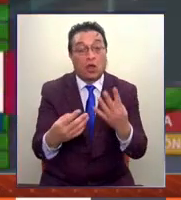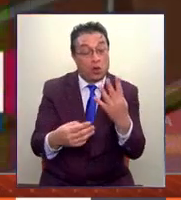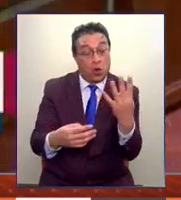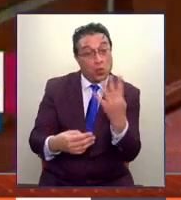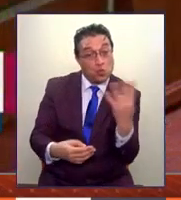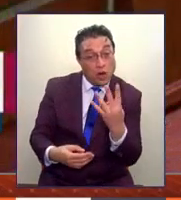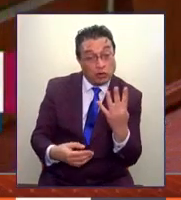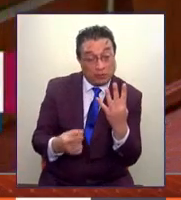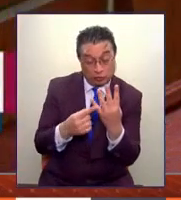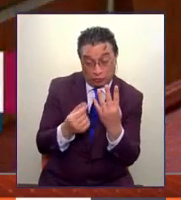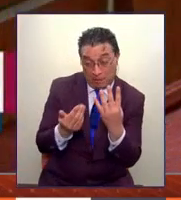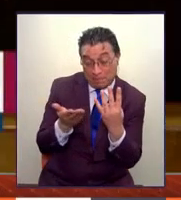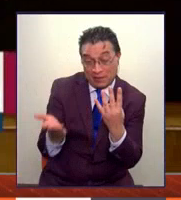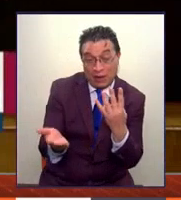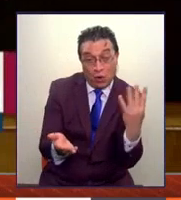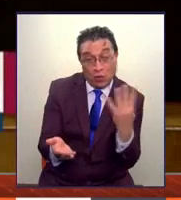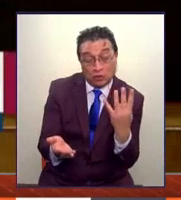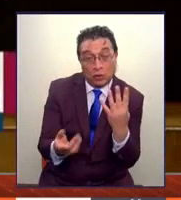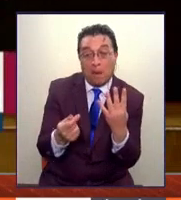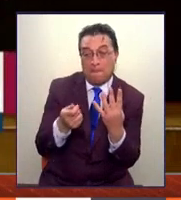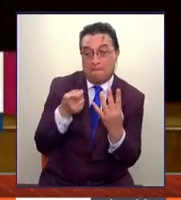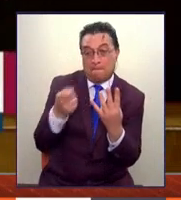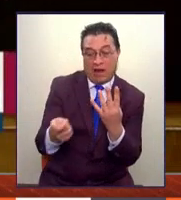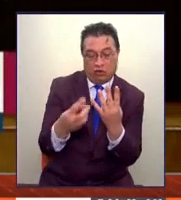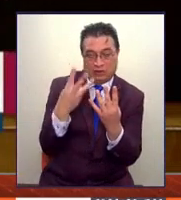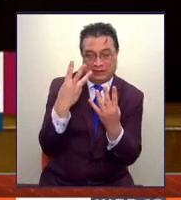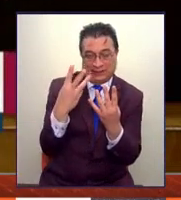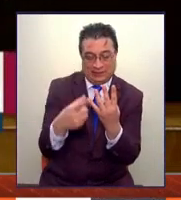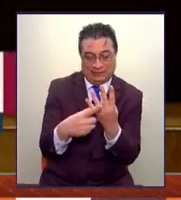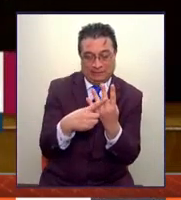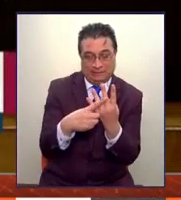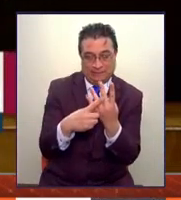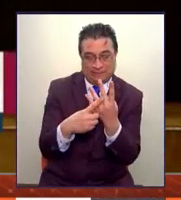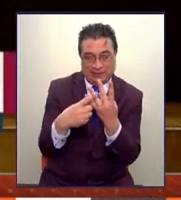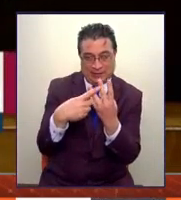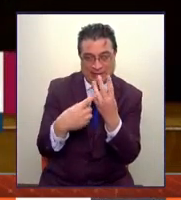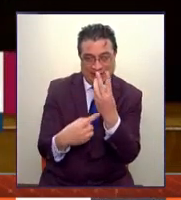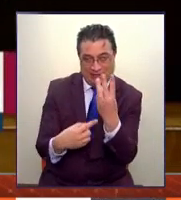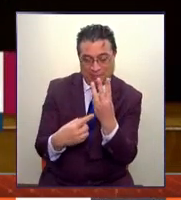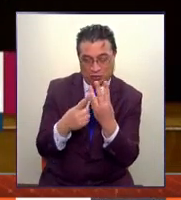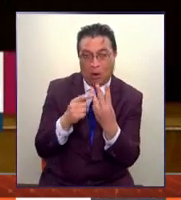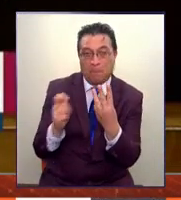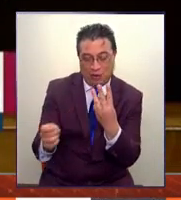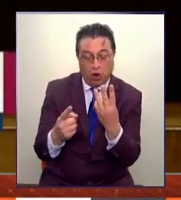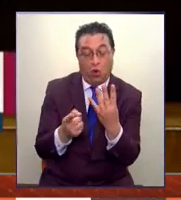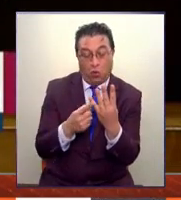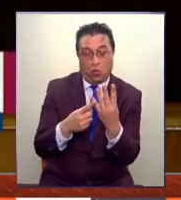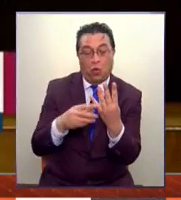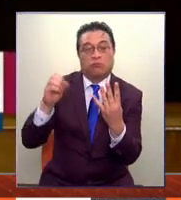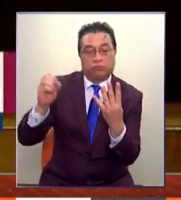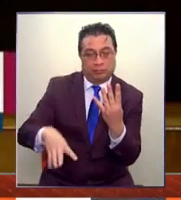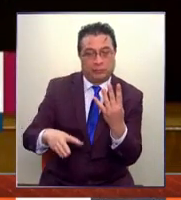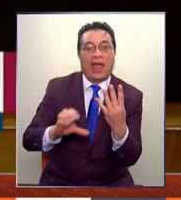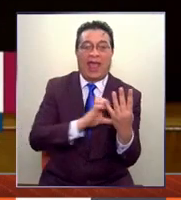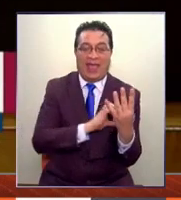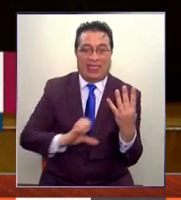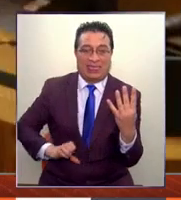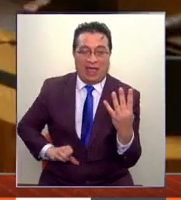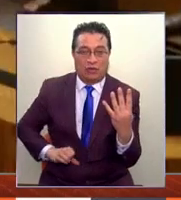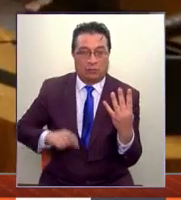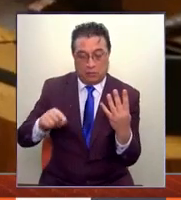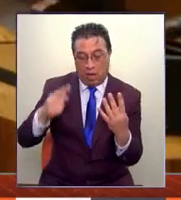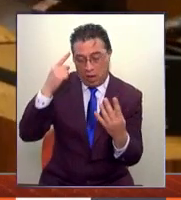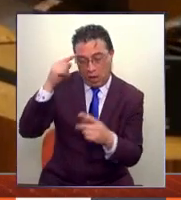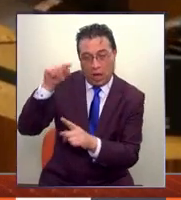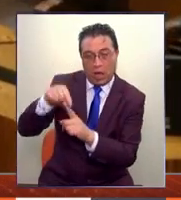que él pide, pagar solo tres. Eso es importante. hay una transferencia, hay un aporte directo del Estado a la clase media